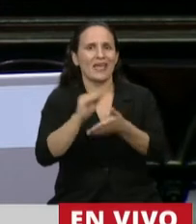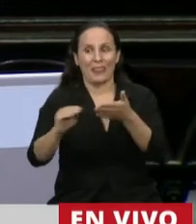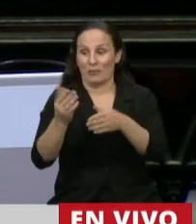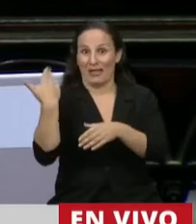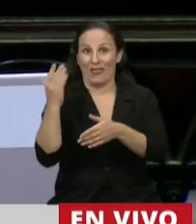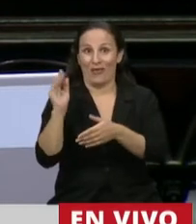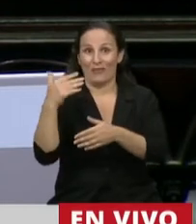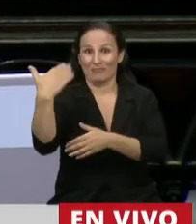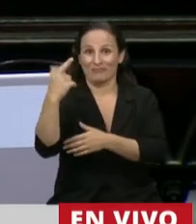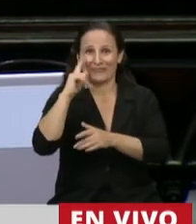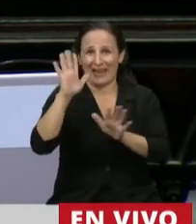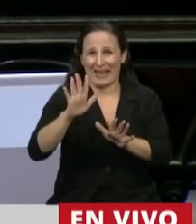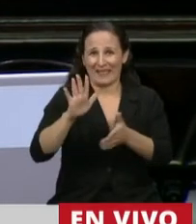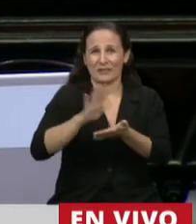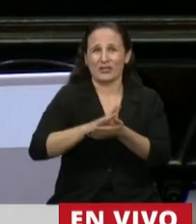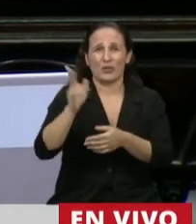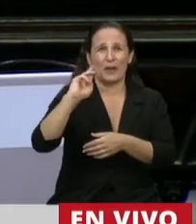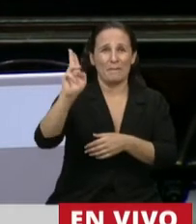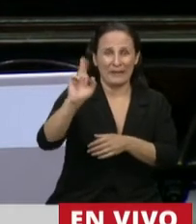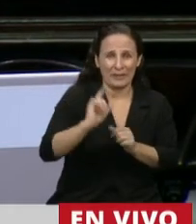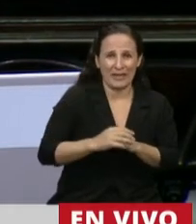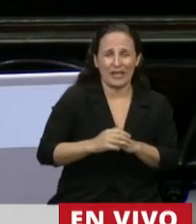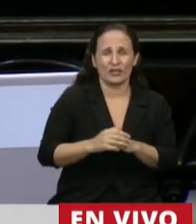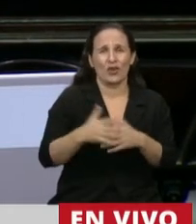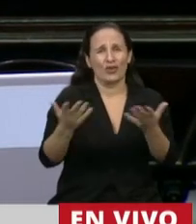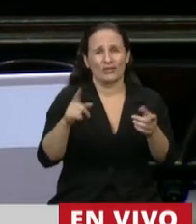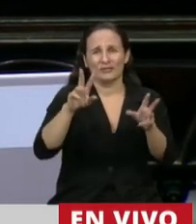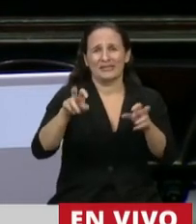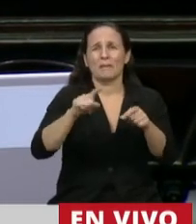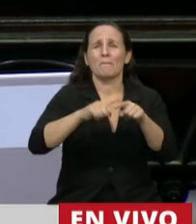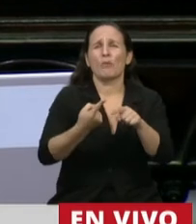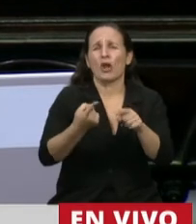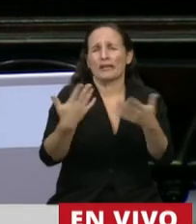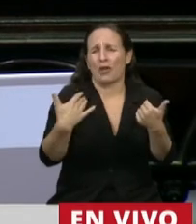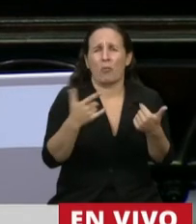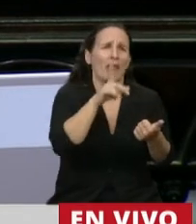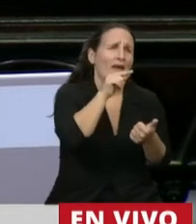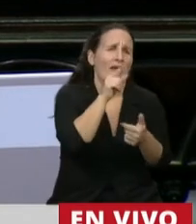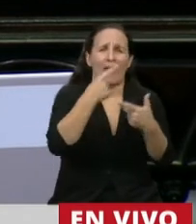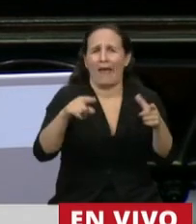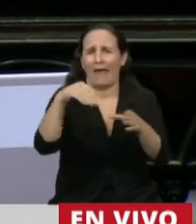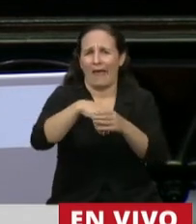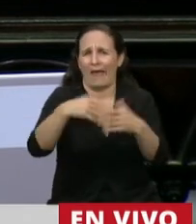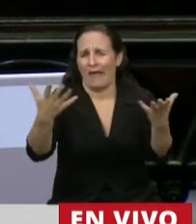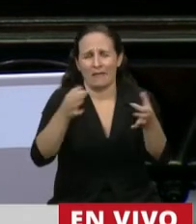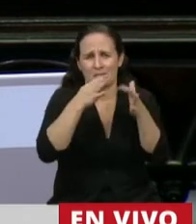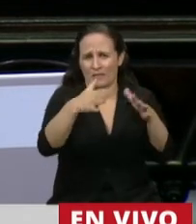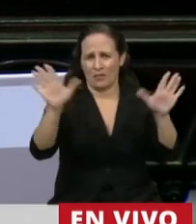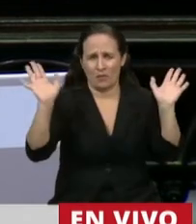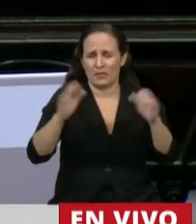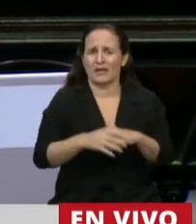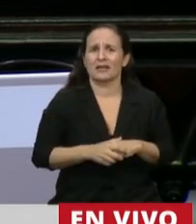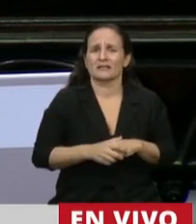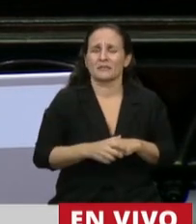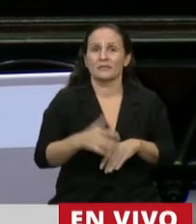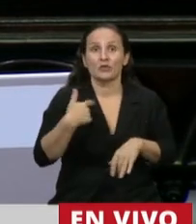propinante no tiene nada que ver con una cuestión de privilegio, hay discusiones políticas, se da en cualquier ámbito. Solo decirle que me parece muy bien, que